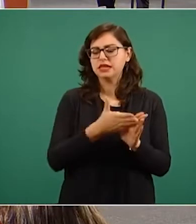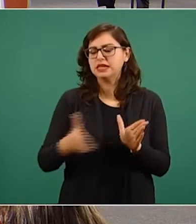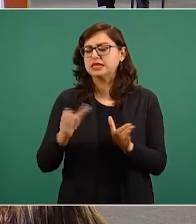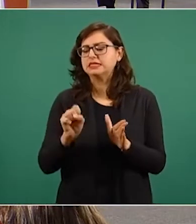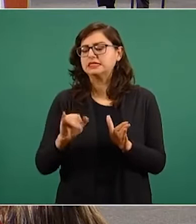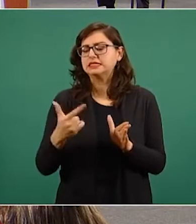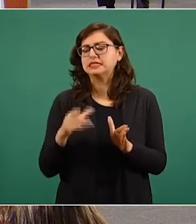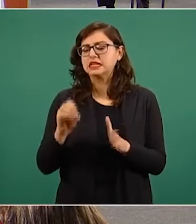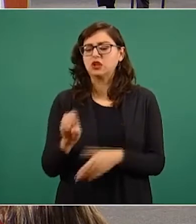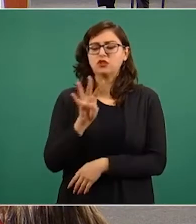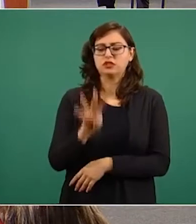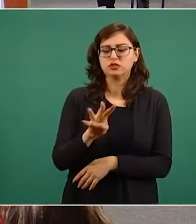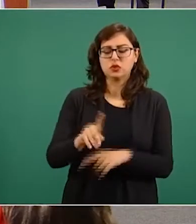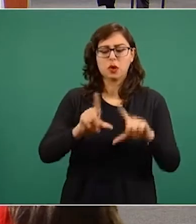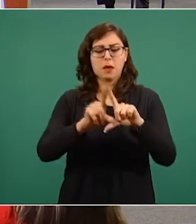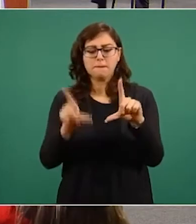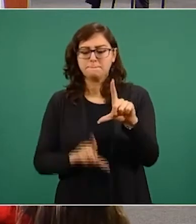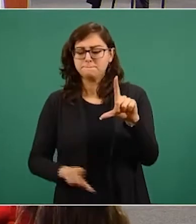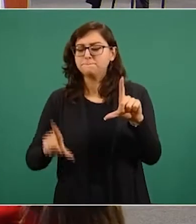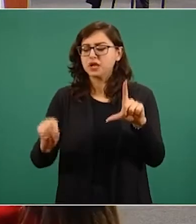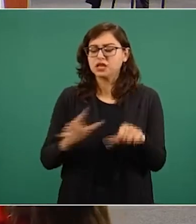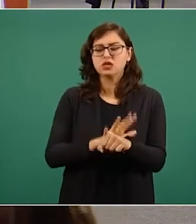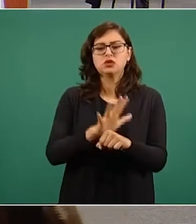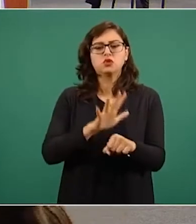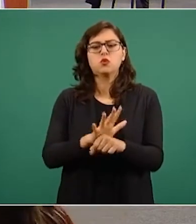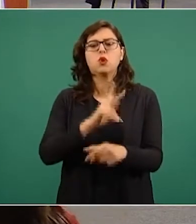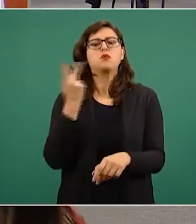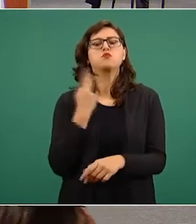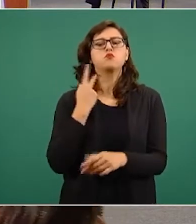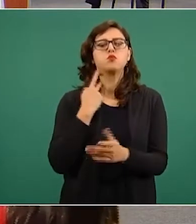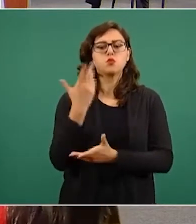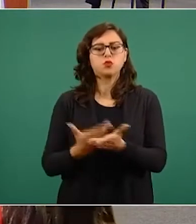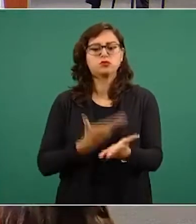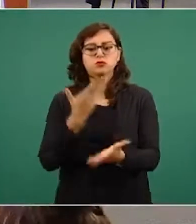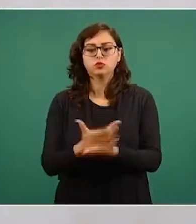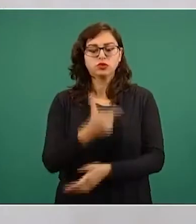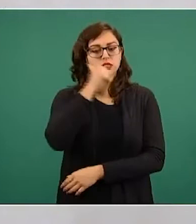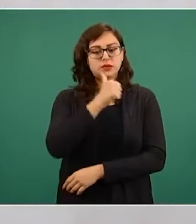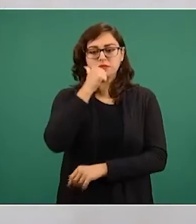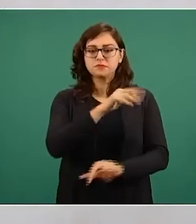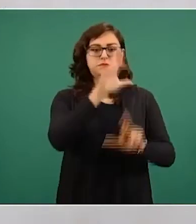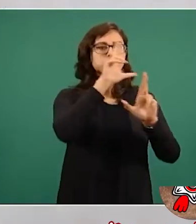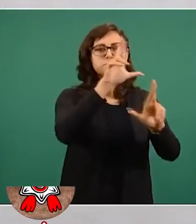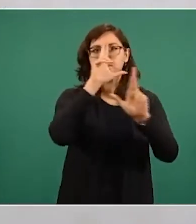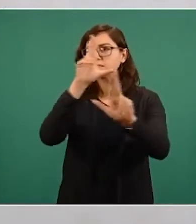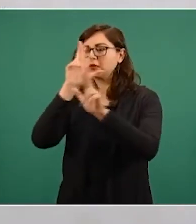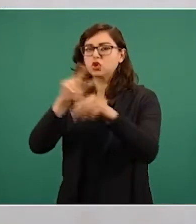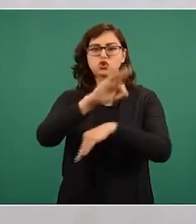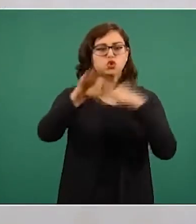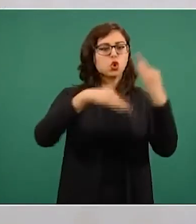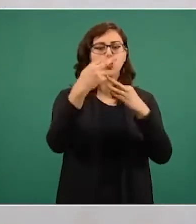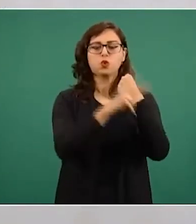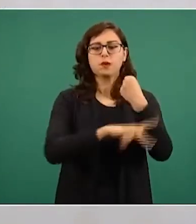México se ha caracterizado por el respeto a individuos y naciones mediante la observancia de los principios de no intervención